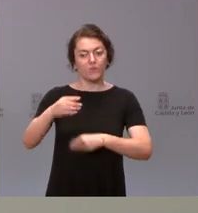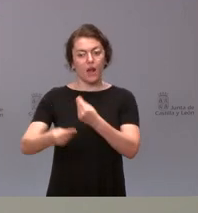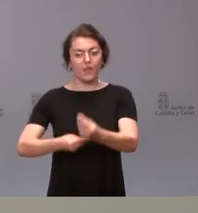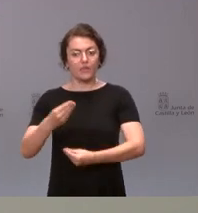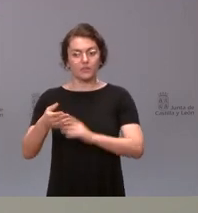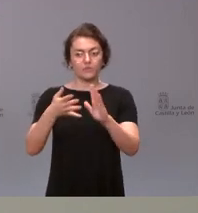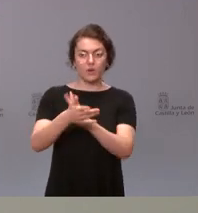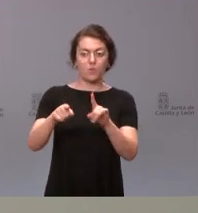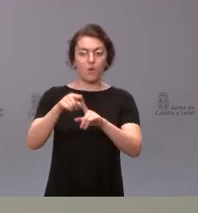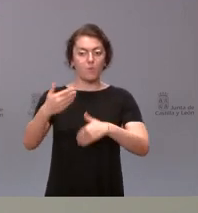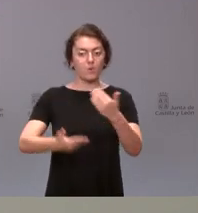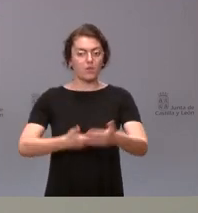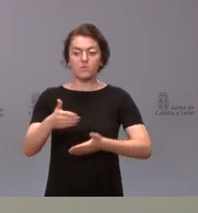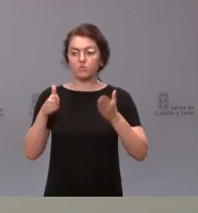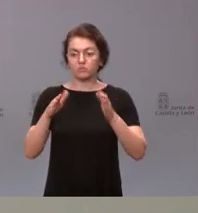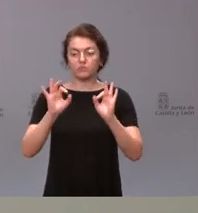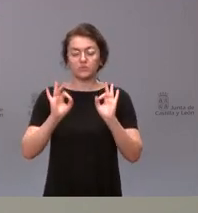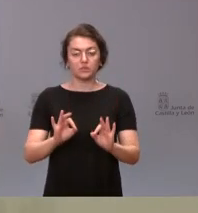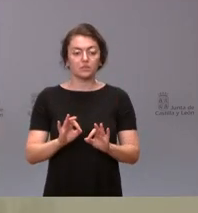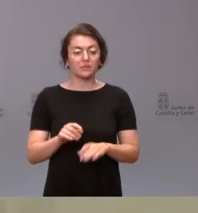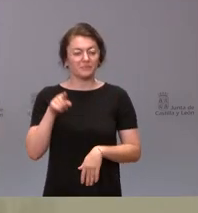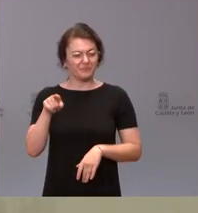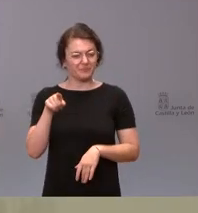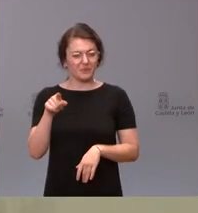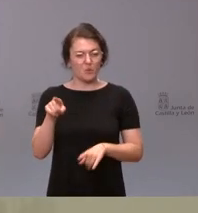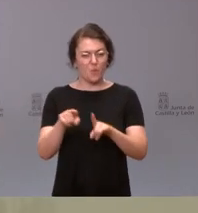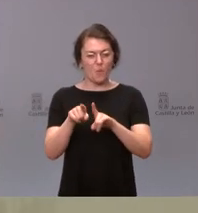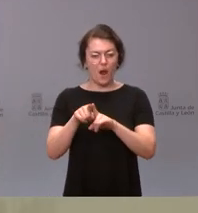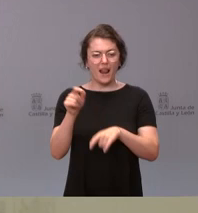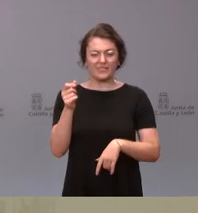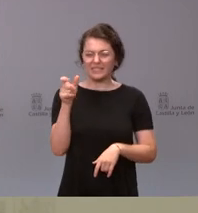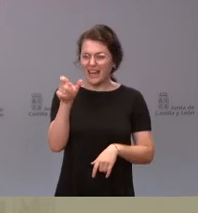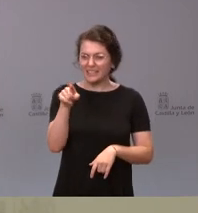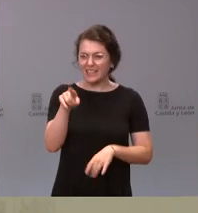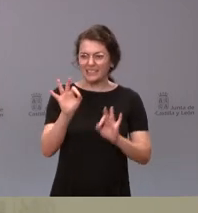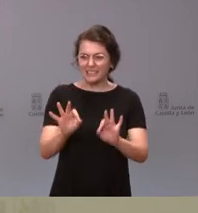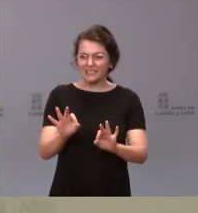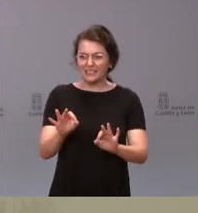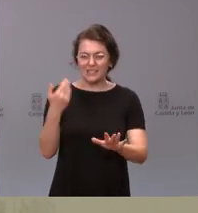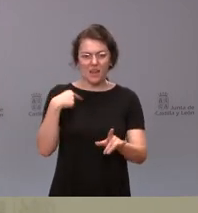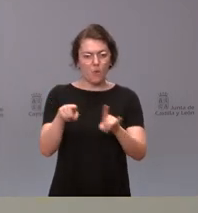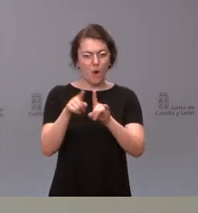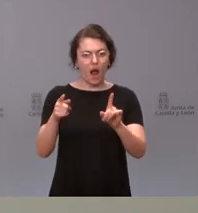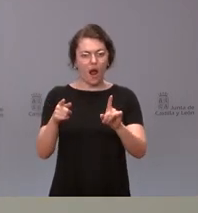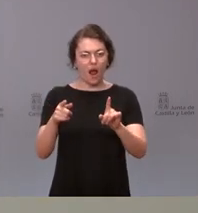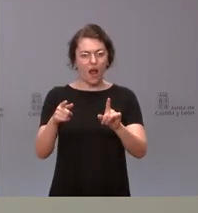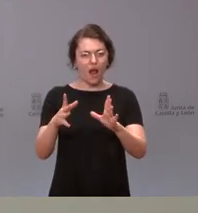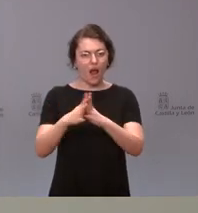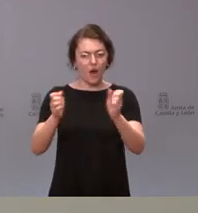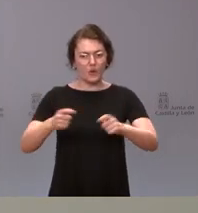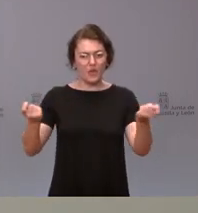cauces y sus procedimientos. Esas cantidades son tales y es un acuerdo cerrado por contarlo bien.